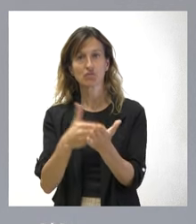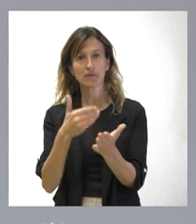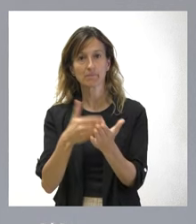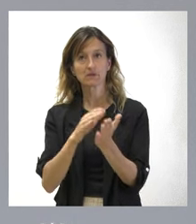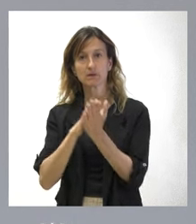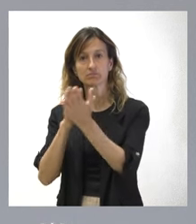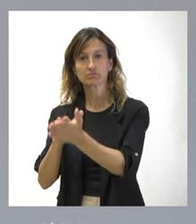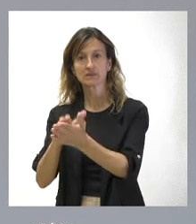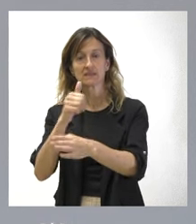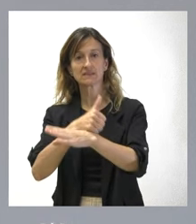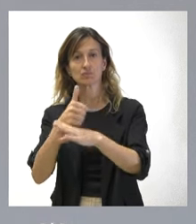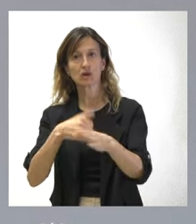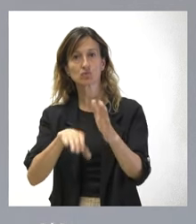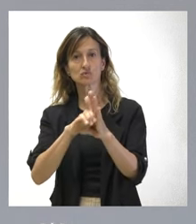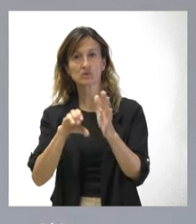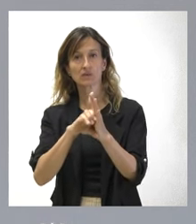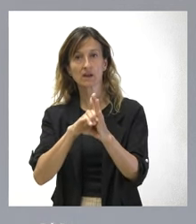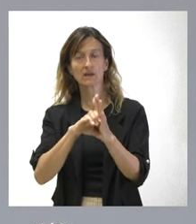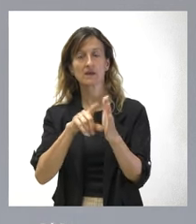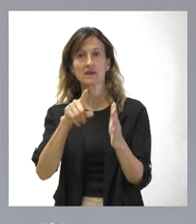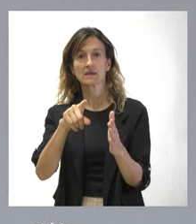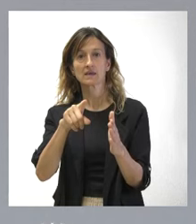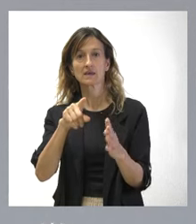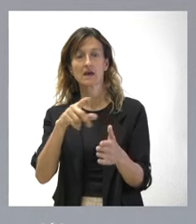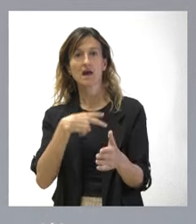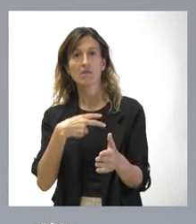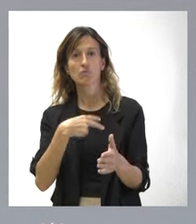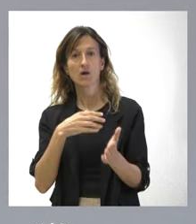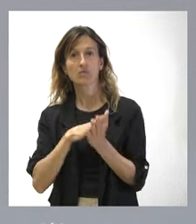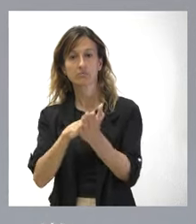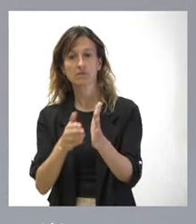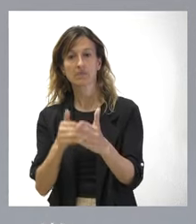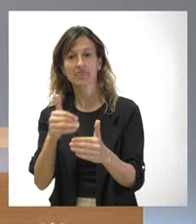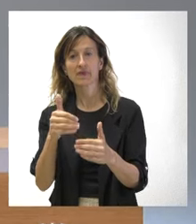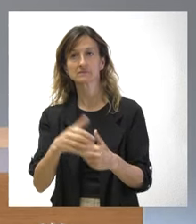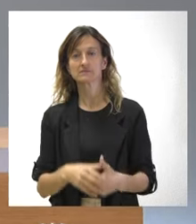al Tribunal Constitucional y que se materializarán por los letrados en los próximos días.